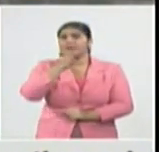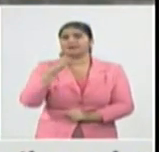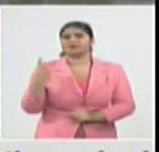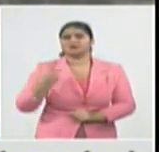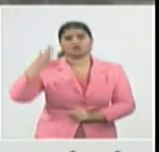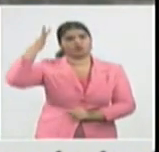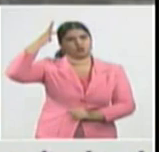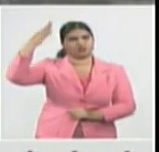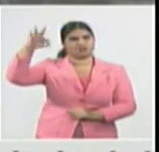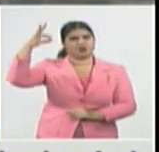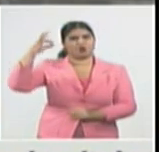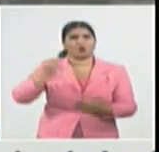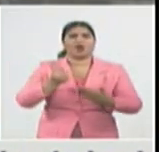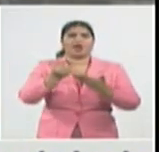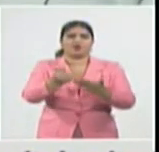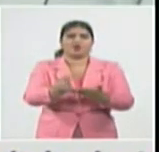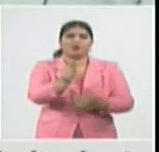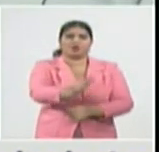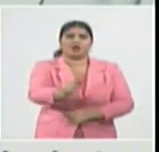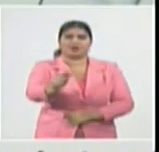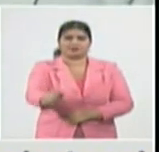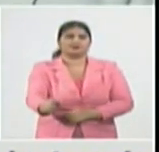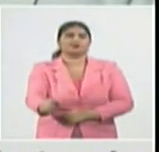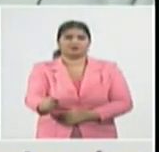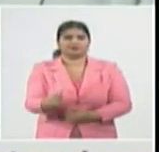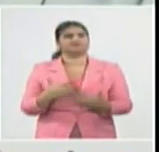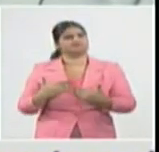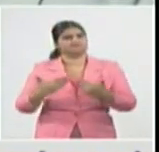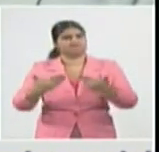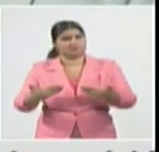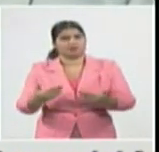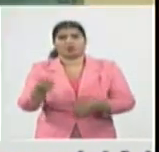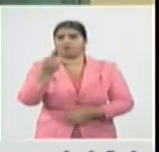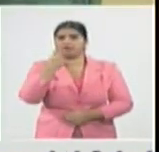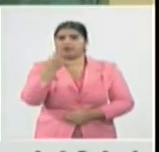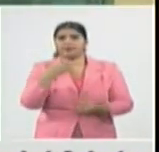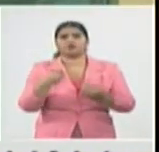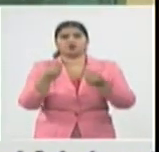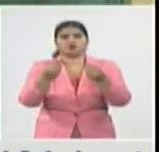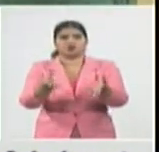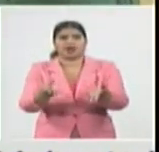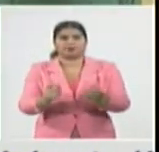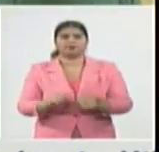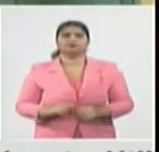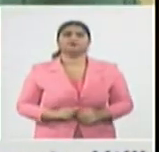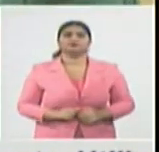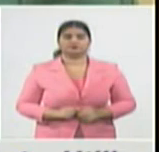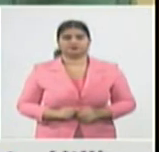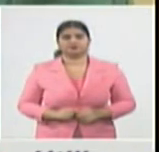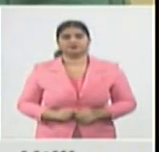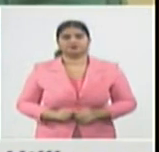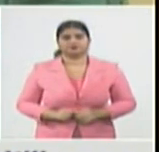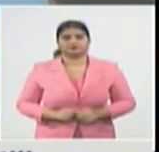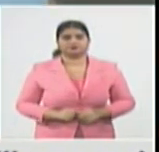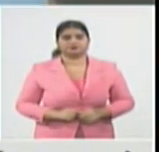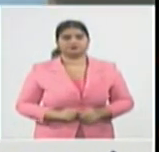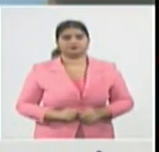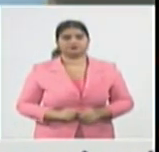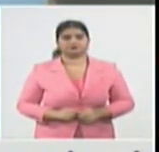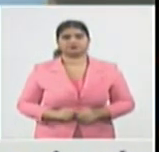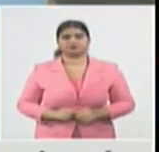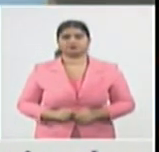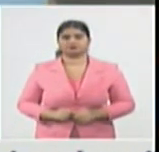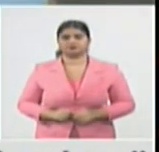de ese tratamiento que lleva amor cariño medicamentos y demás incorporamos también tratamientos músicos pero que sí pueden estar